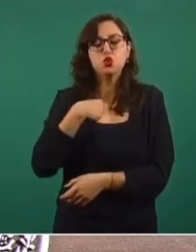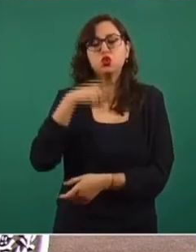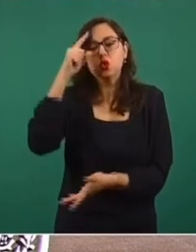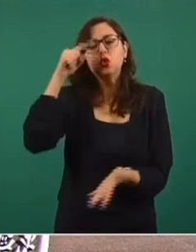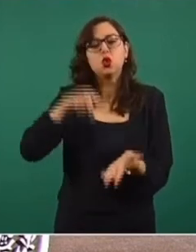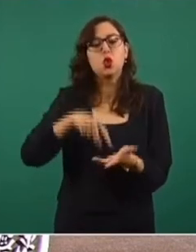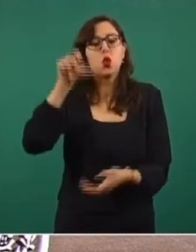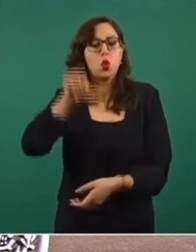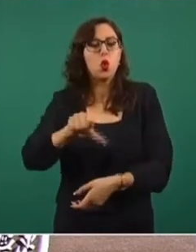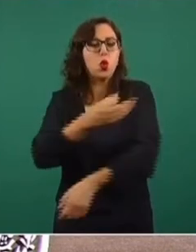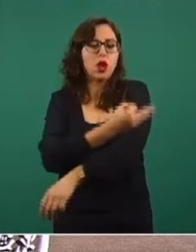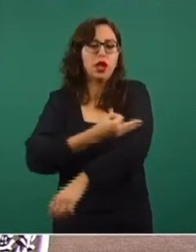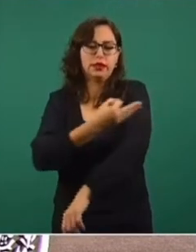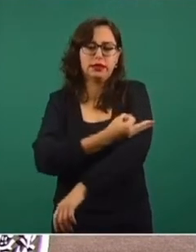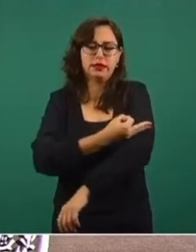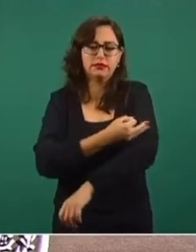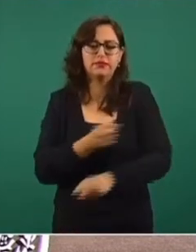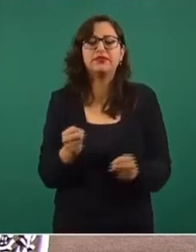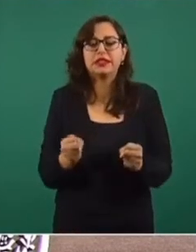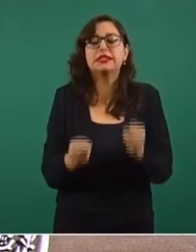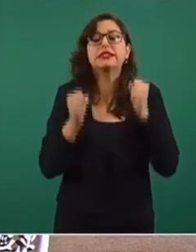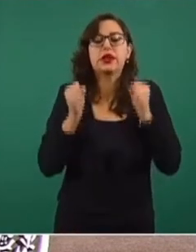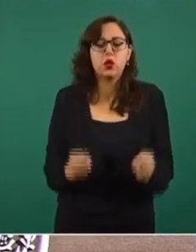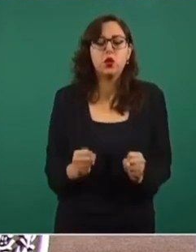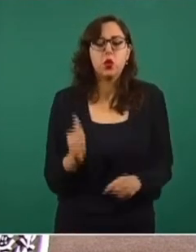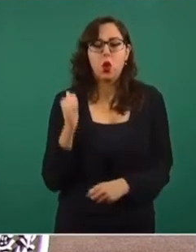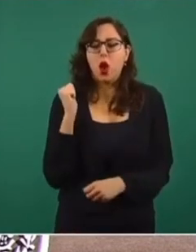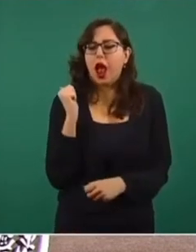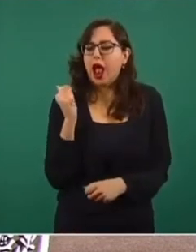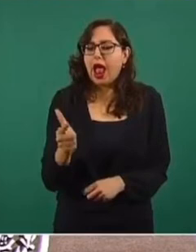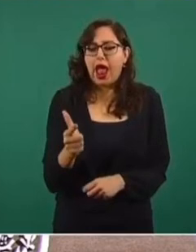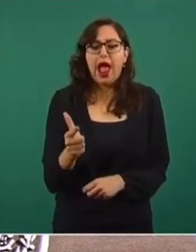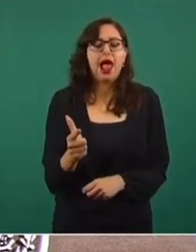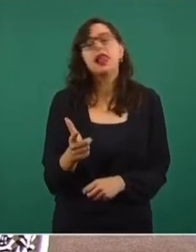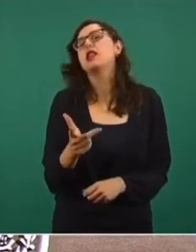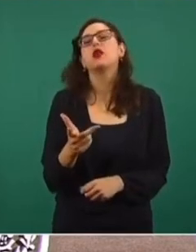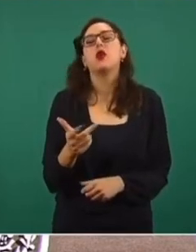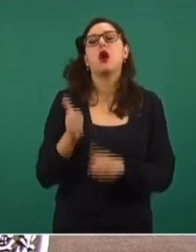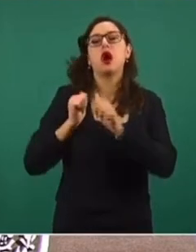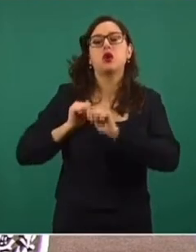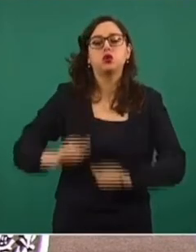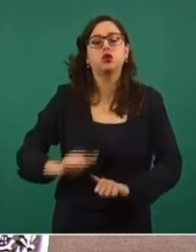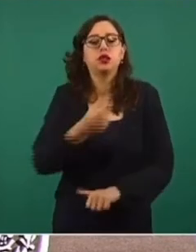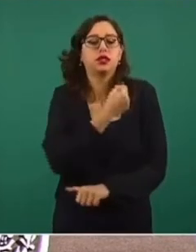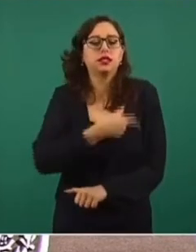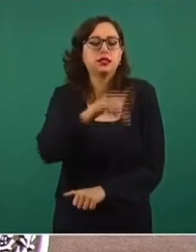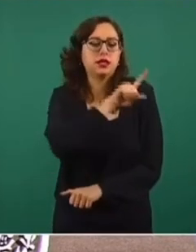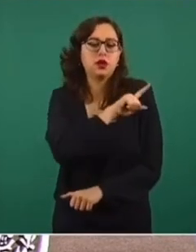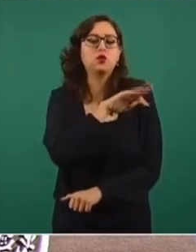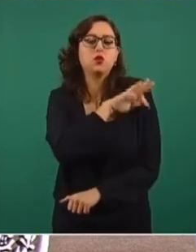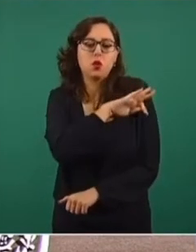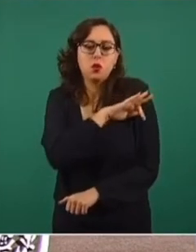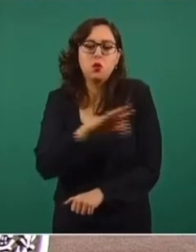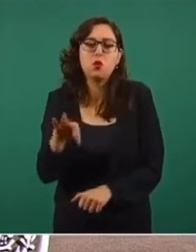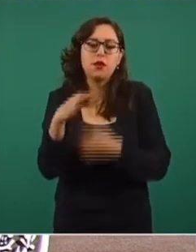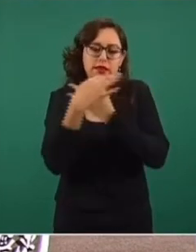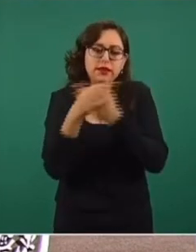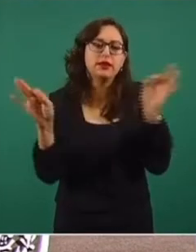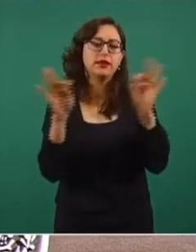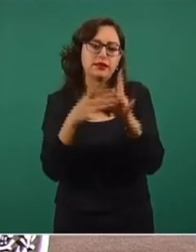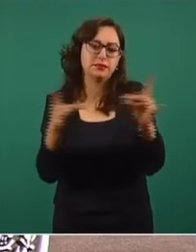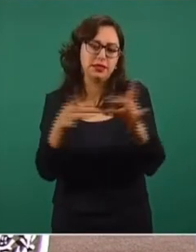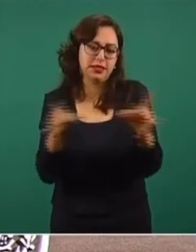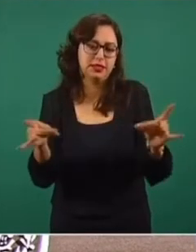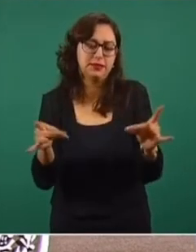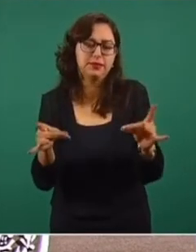habrá alguna manifestación de los encargados, no solamente de